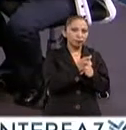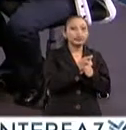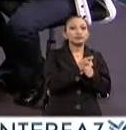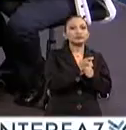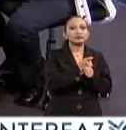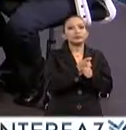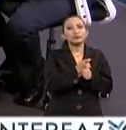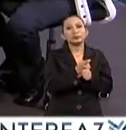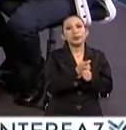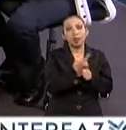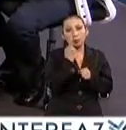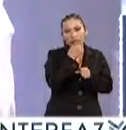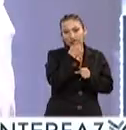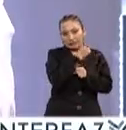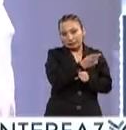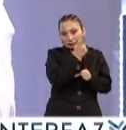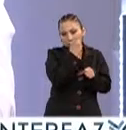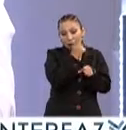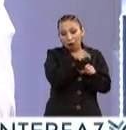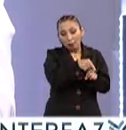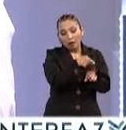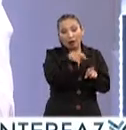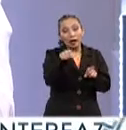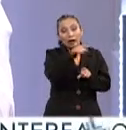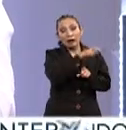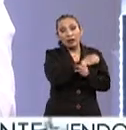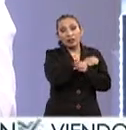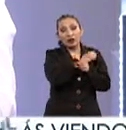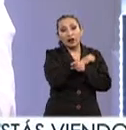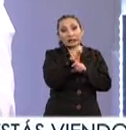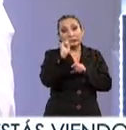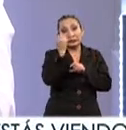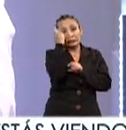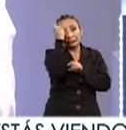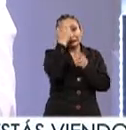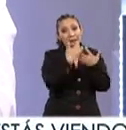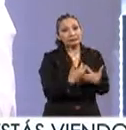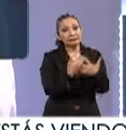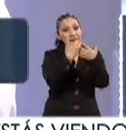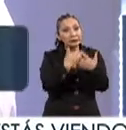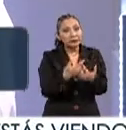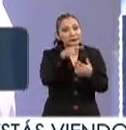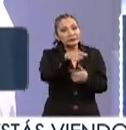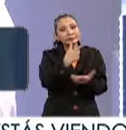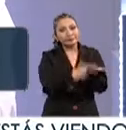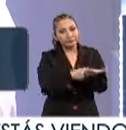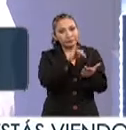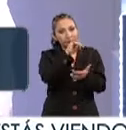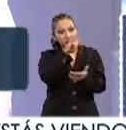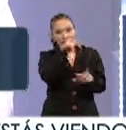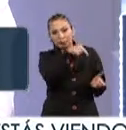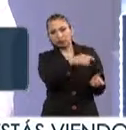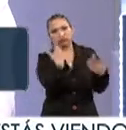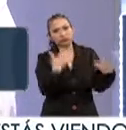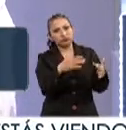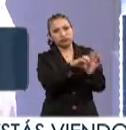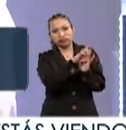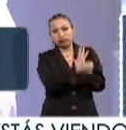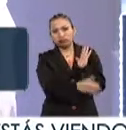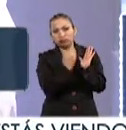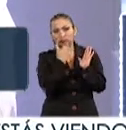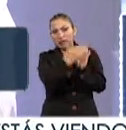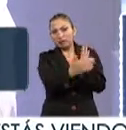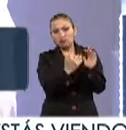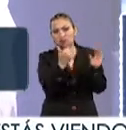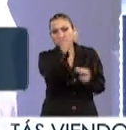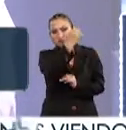resaltar precisamente la referencia de educación tecnológica que implica el Politécnico Nacional y, precisamente,